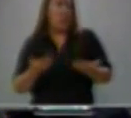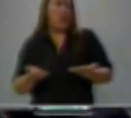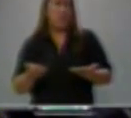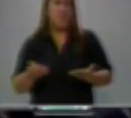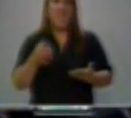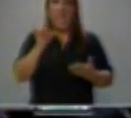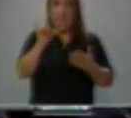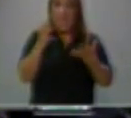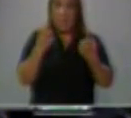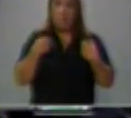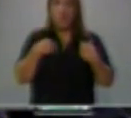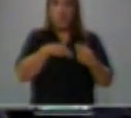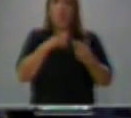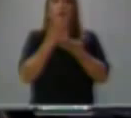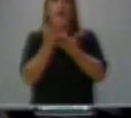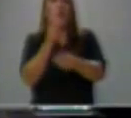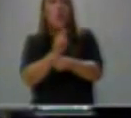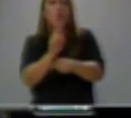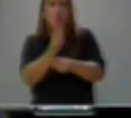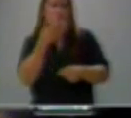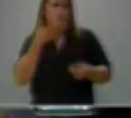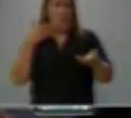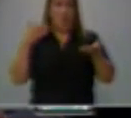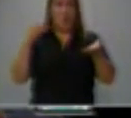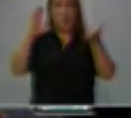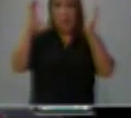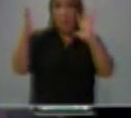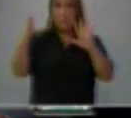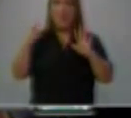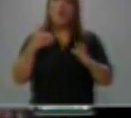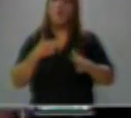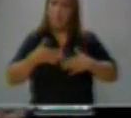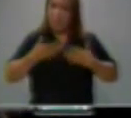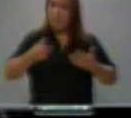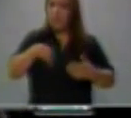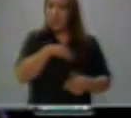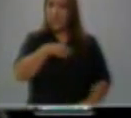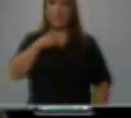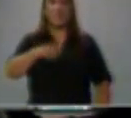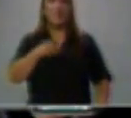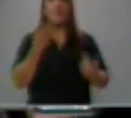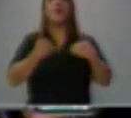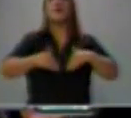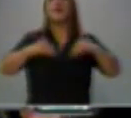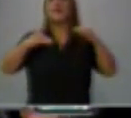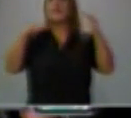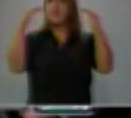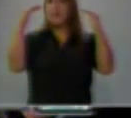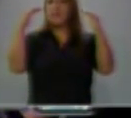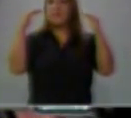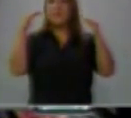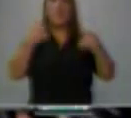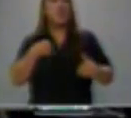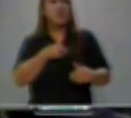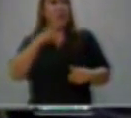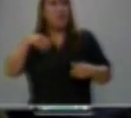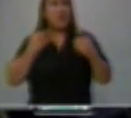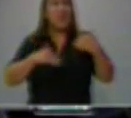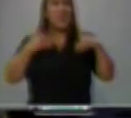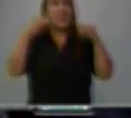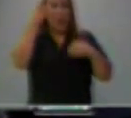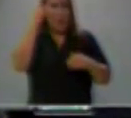transforme el rostro social del Perú, no tenemos otra alternativa y necesitamos crecer. Crecer